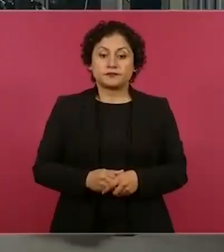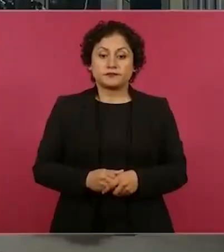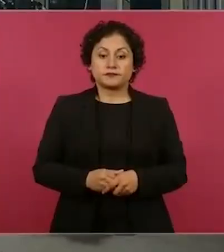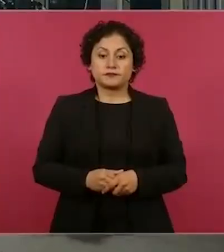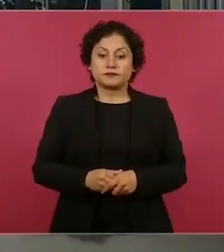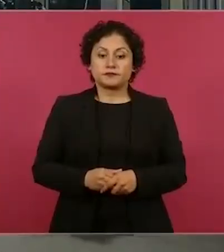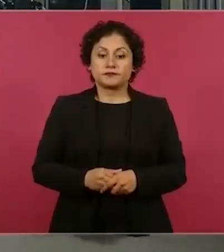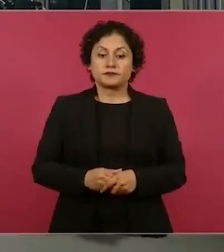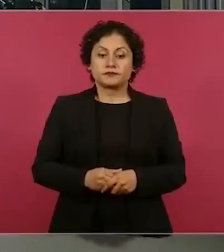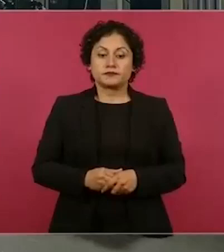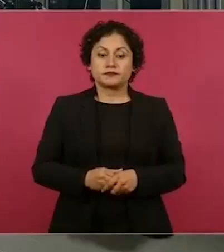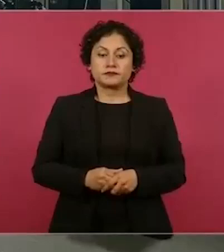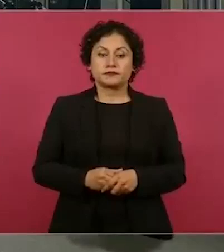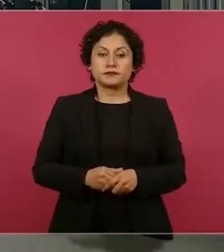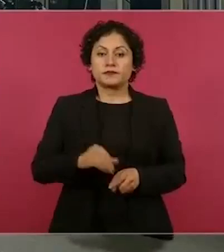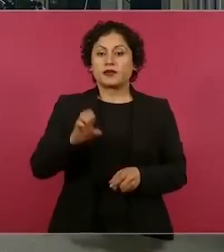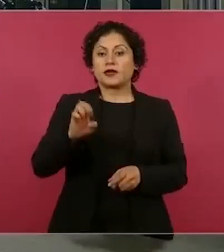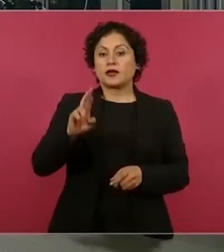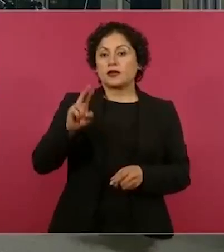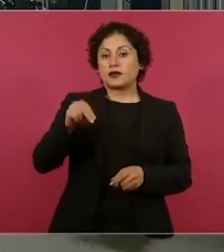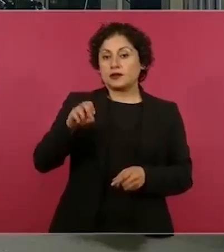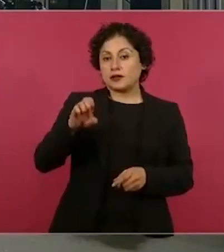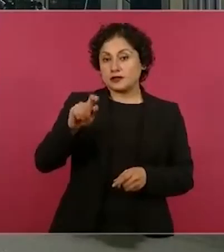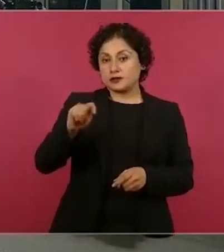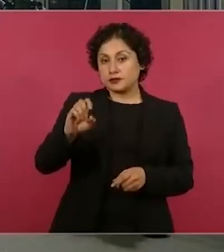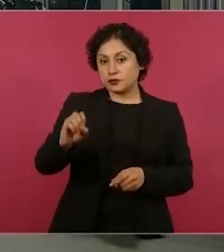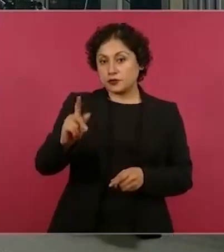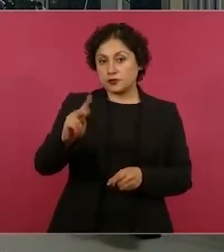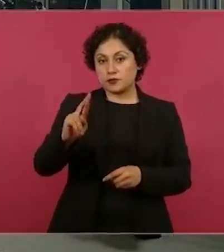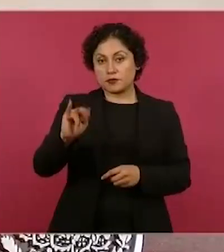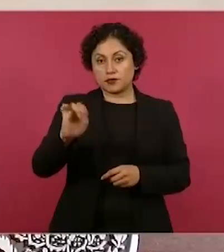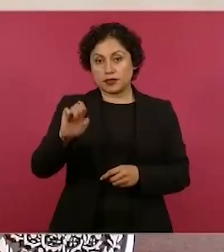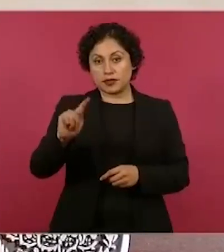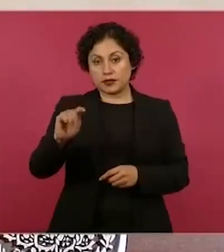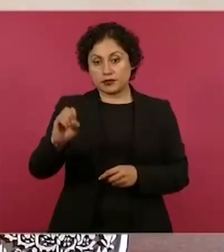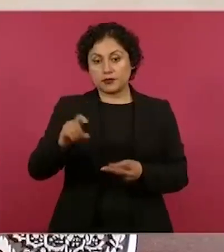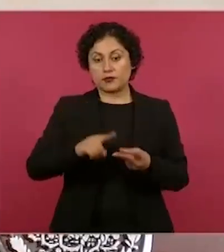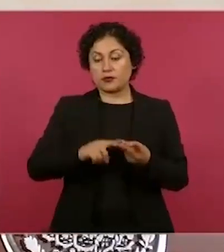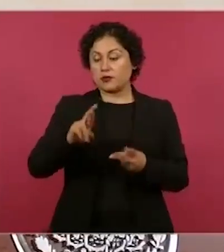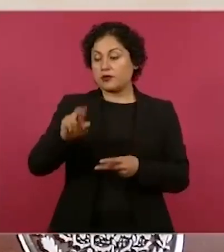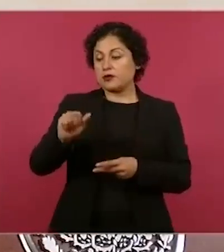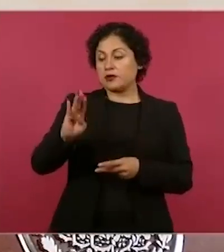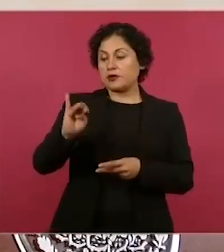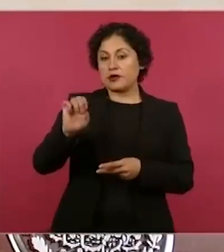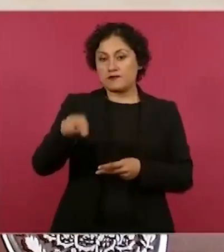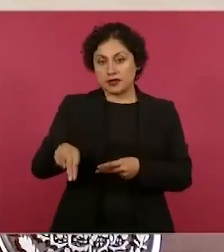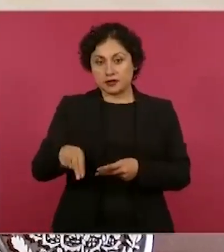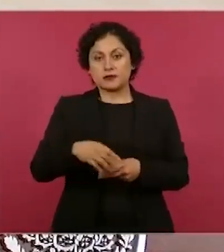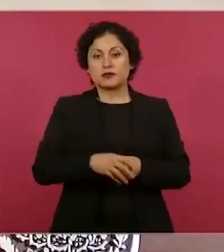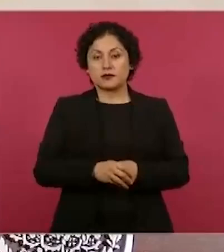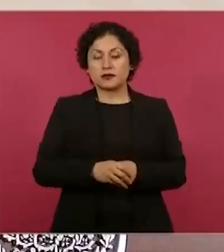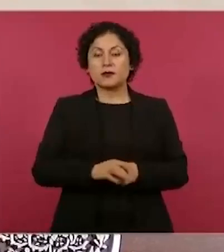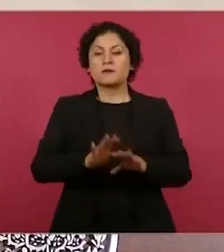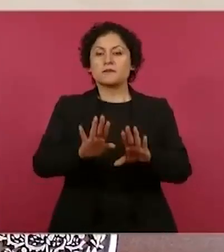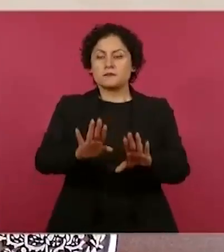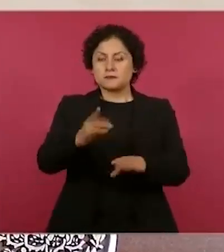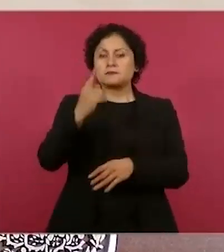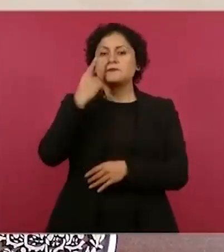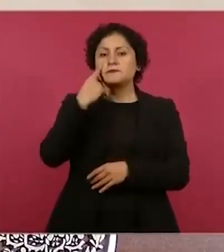Sí, Ernesto Prieto, Rabín. Sí, el lunes